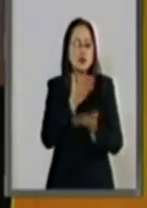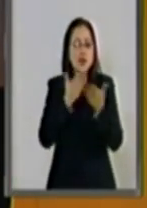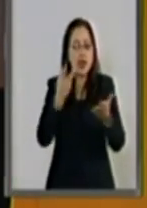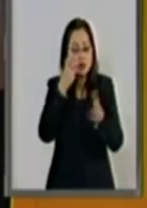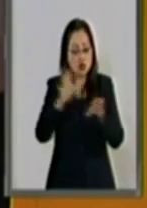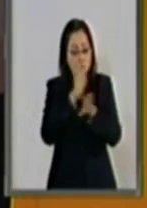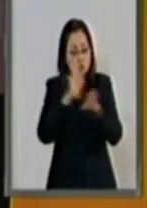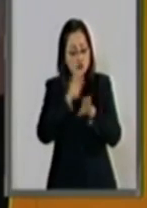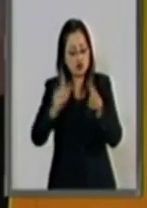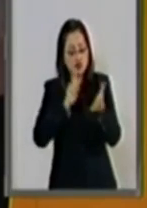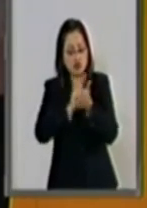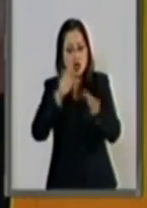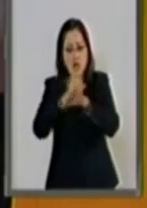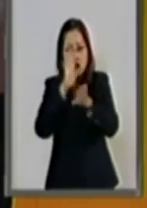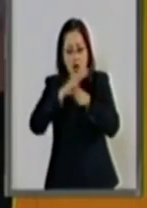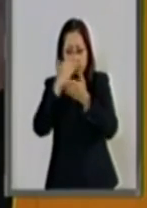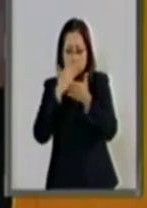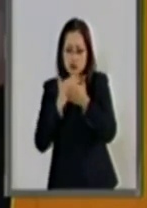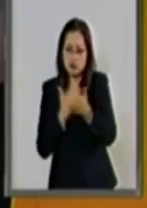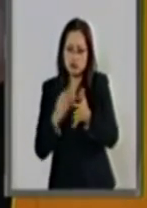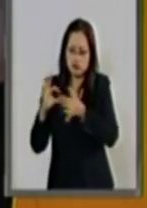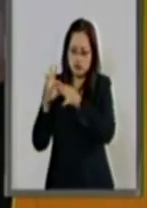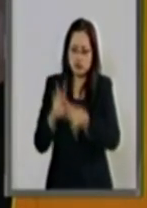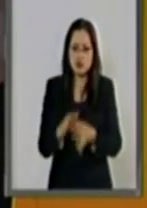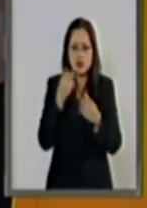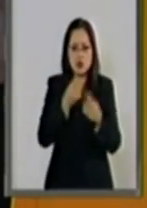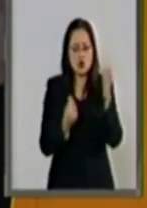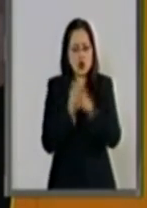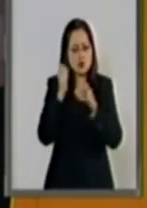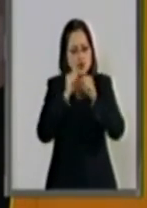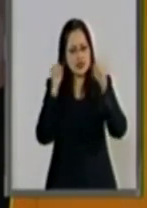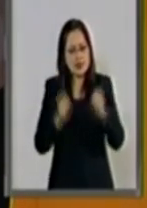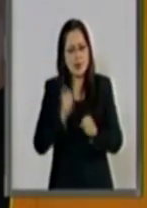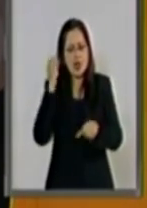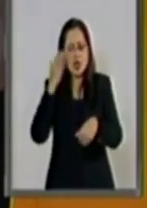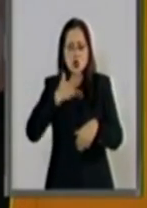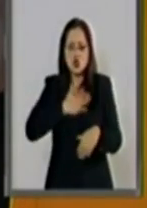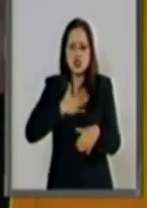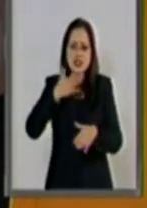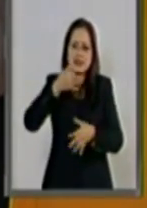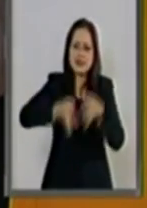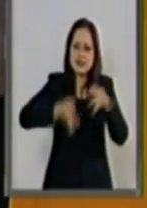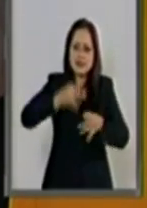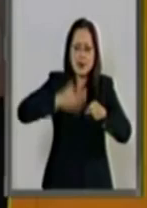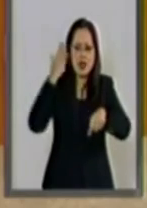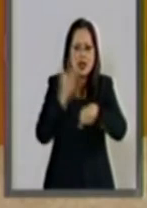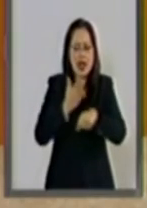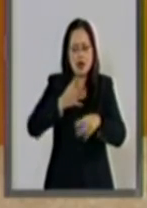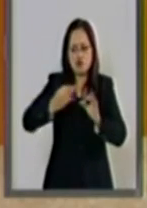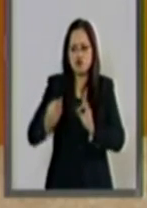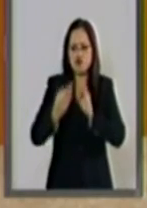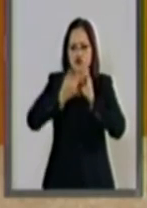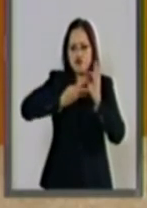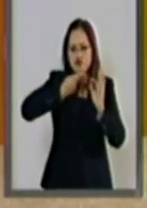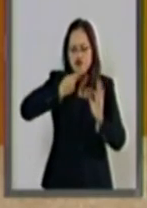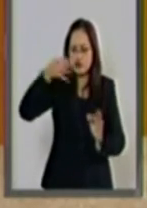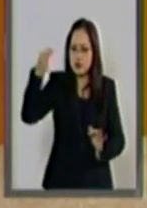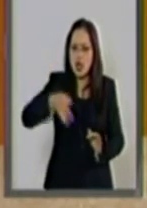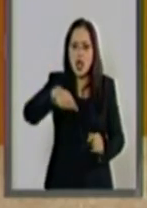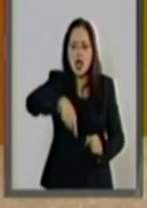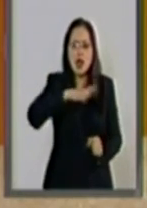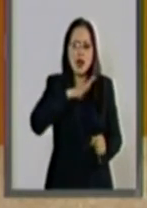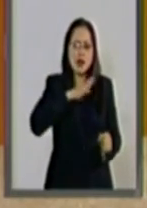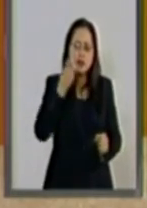legales, en suma, armonizan el nuevo sistema de justicia penal de corte acusatorio y oral. Contribuyen